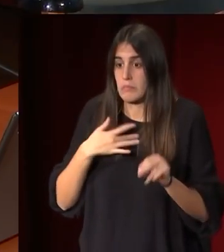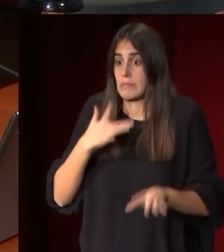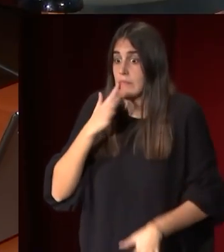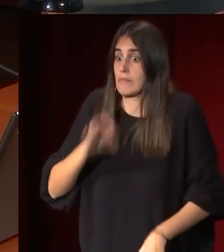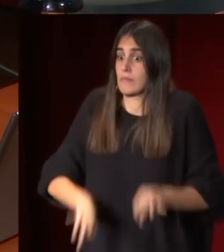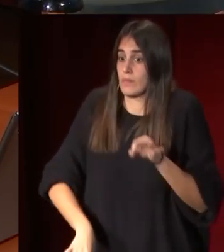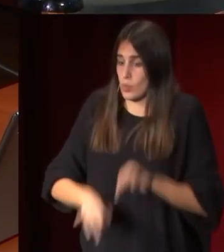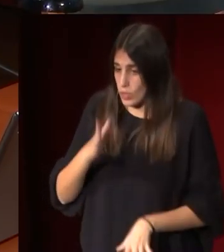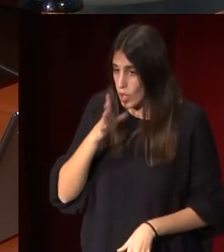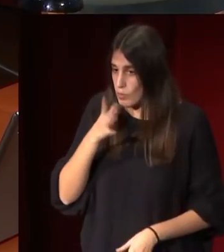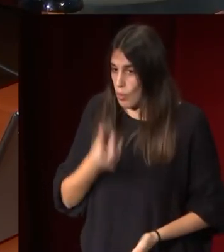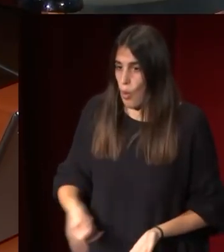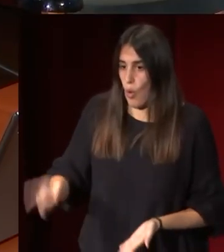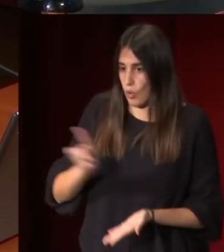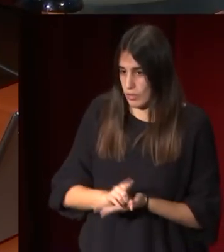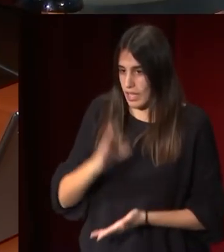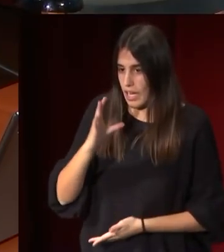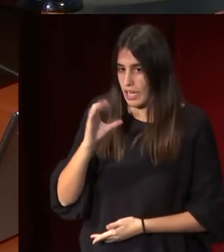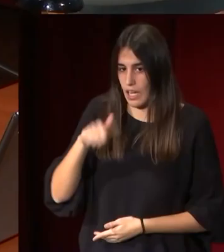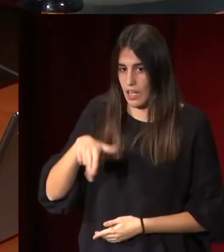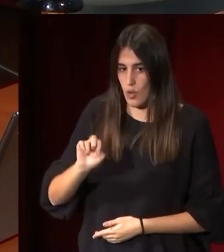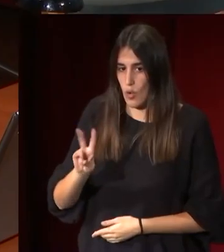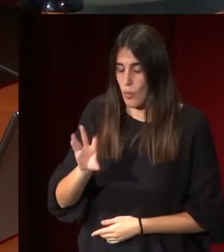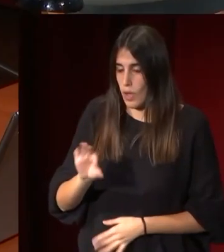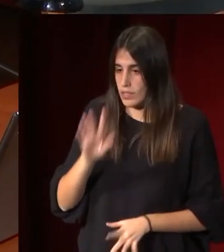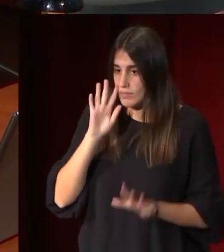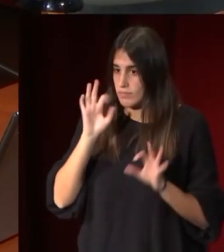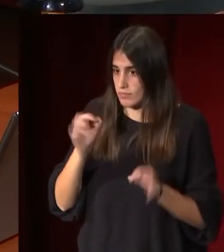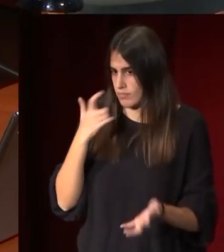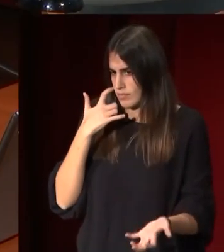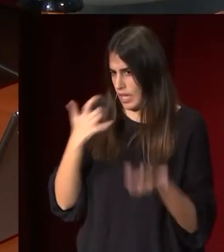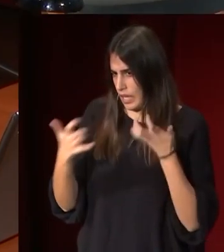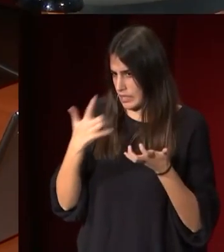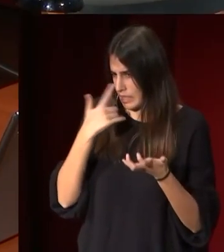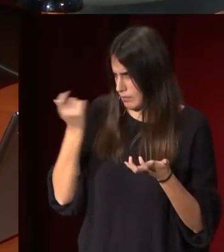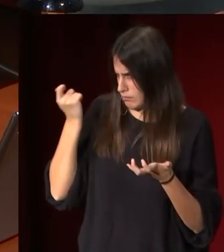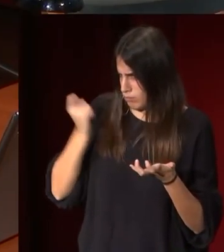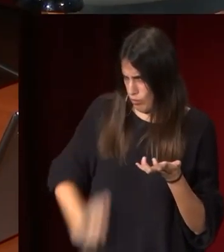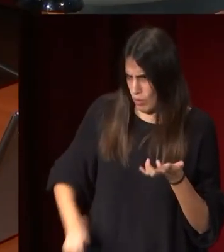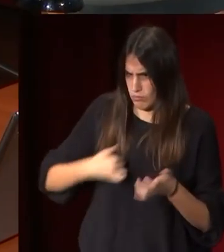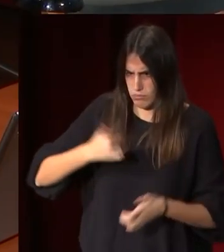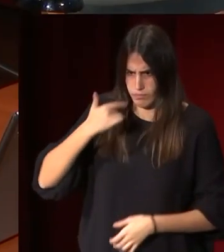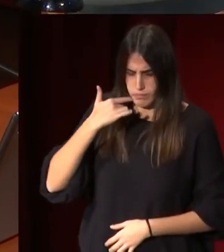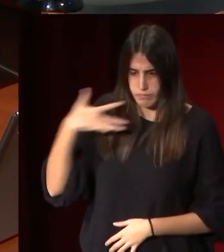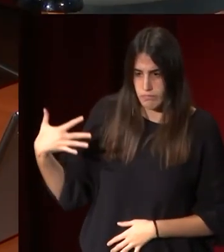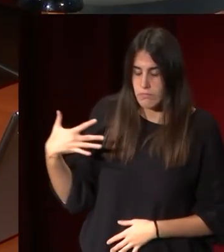aparece de nuevo Antonio Canova que como artista muy consolidado y muy reconocido